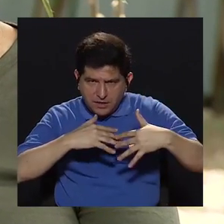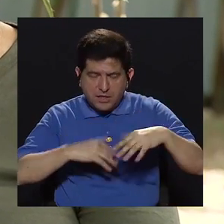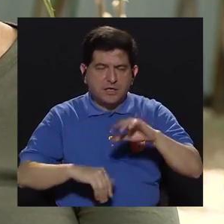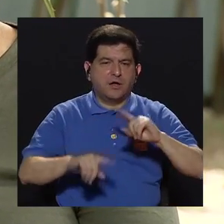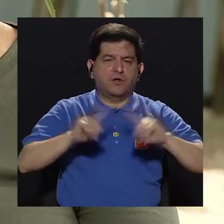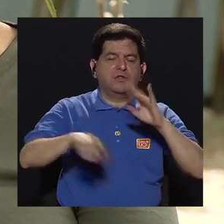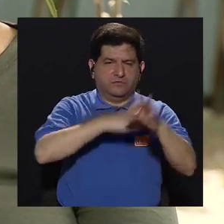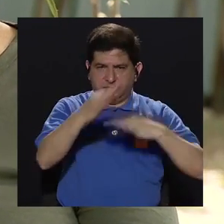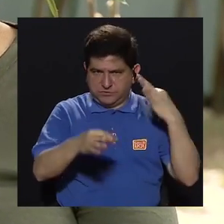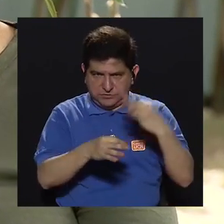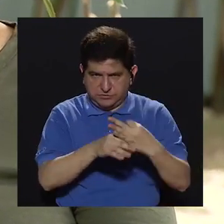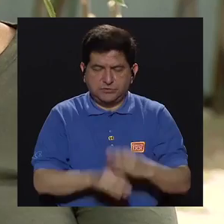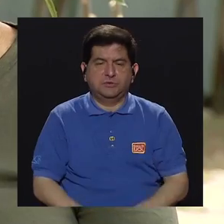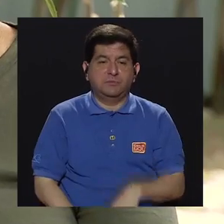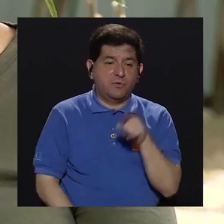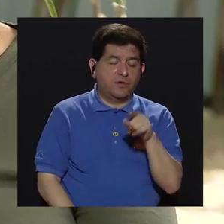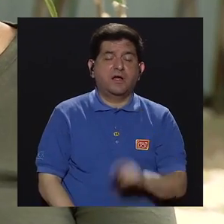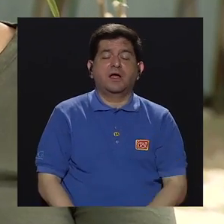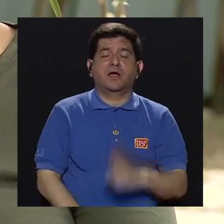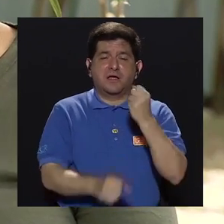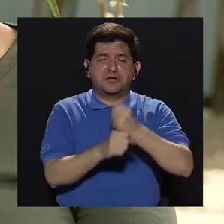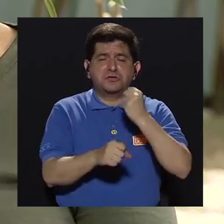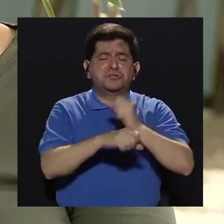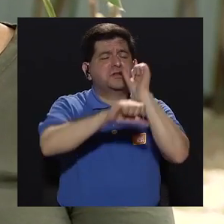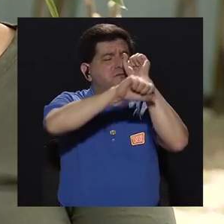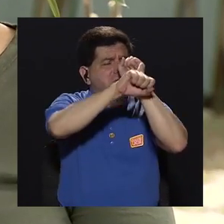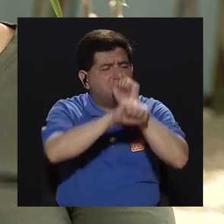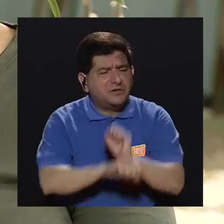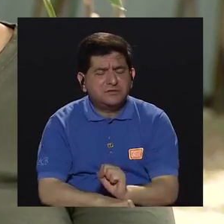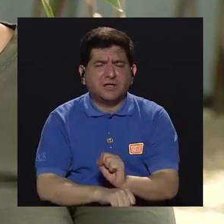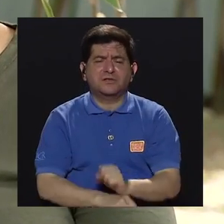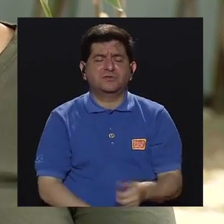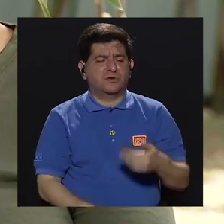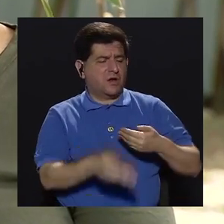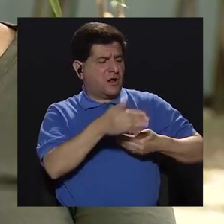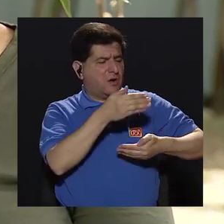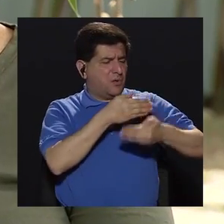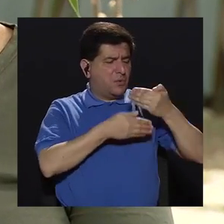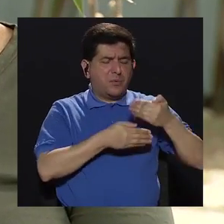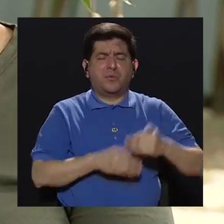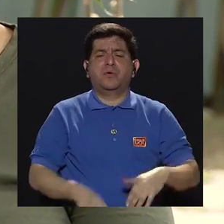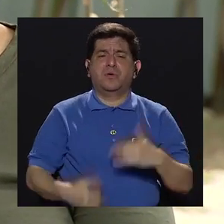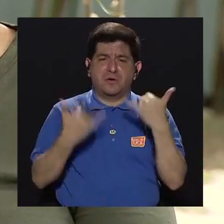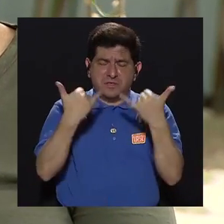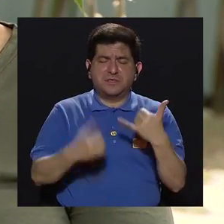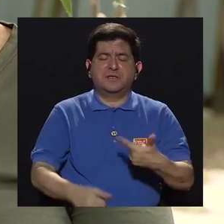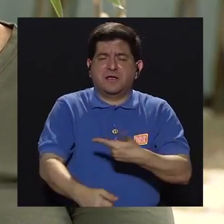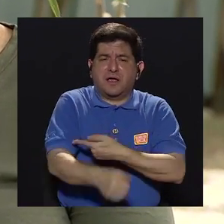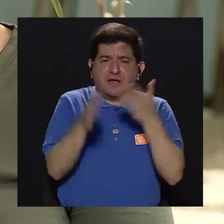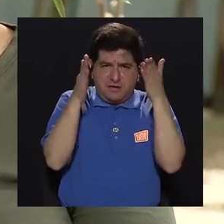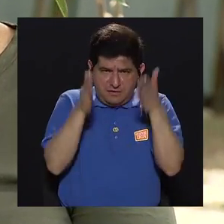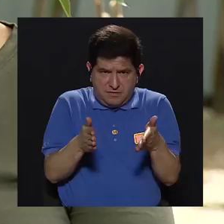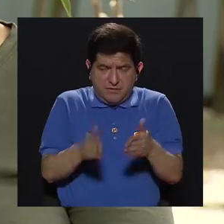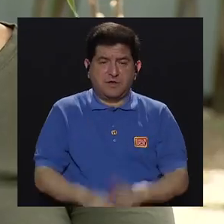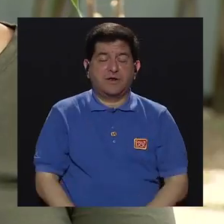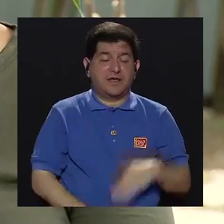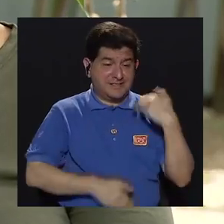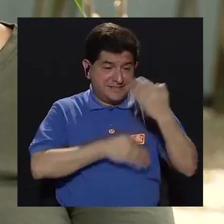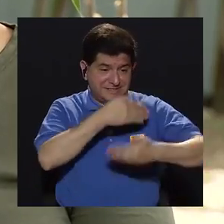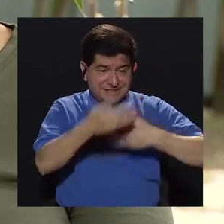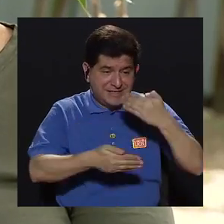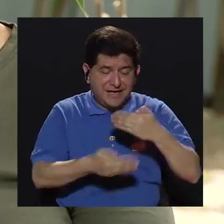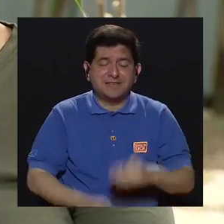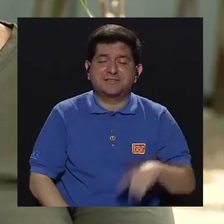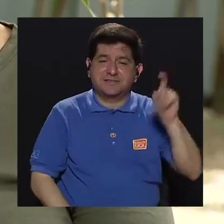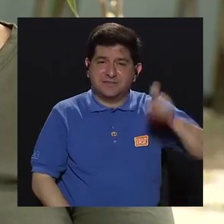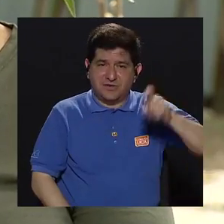es una de las más tradicionales tareas que ha desarrollado a través del tiempo el profesional de enfermería, encargarse de la gestión